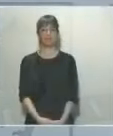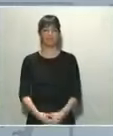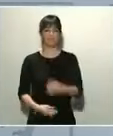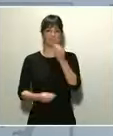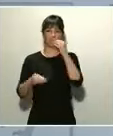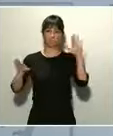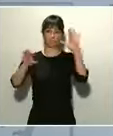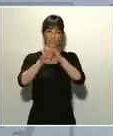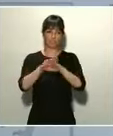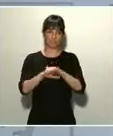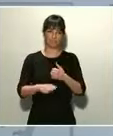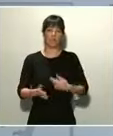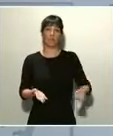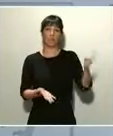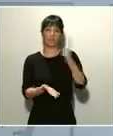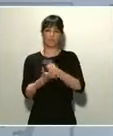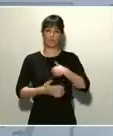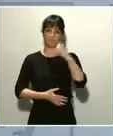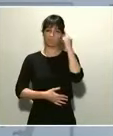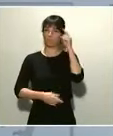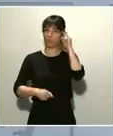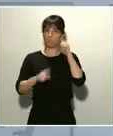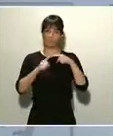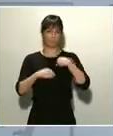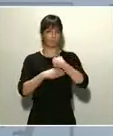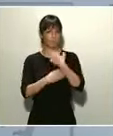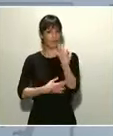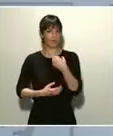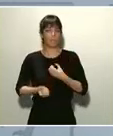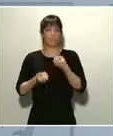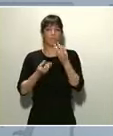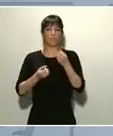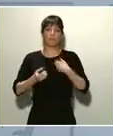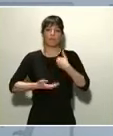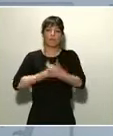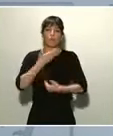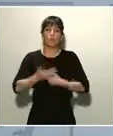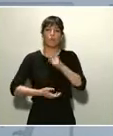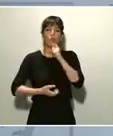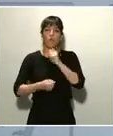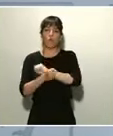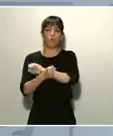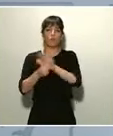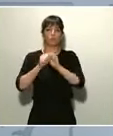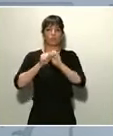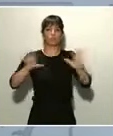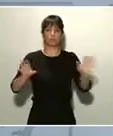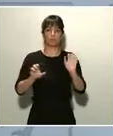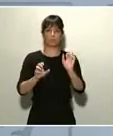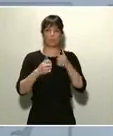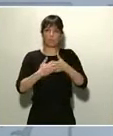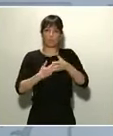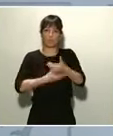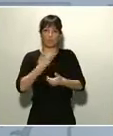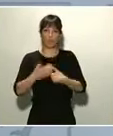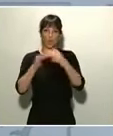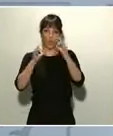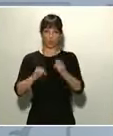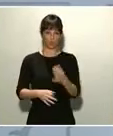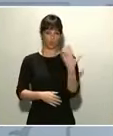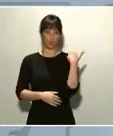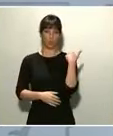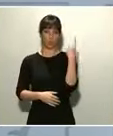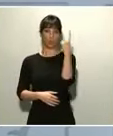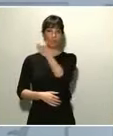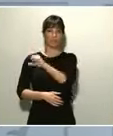...informar sobre la marcha del combate contra la pandemia del coronavirus cuando se cumple una semana desde el anuncio de la declaración del